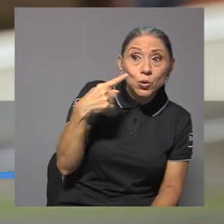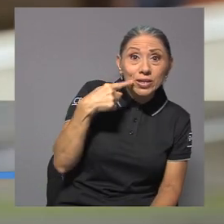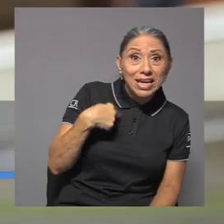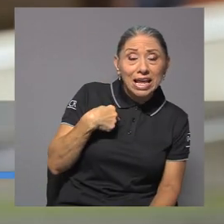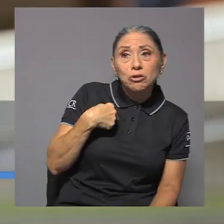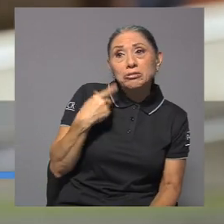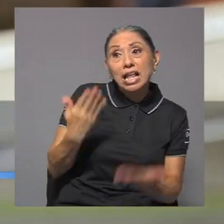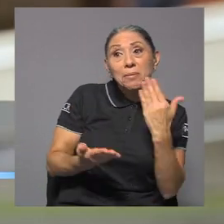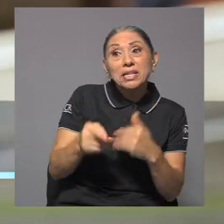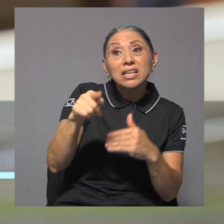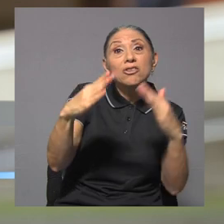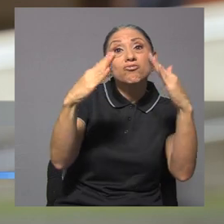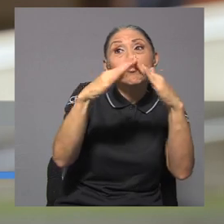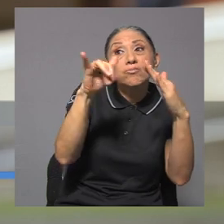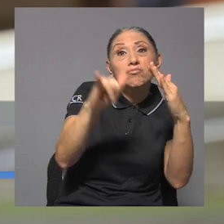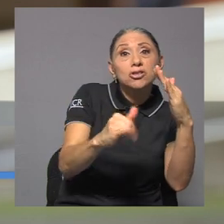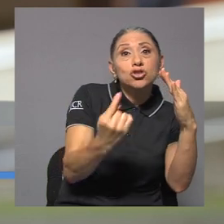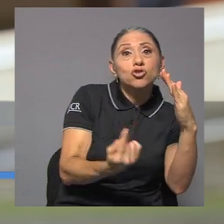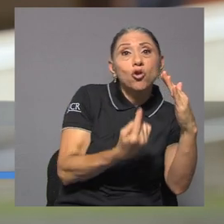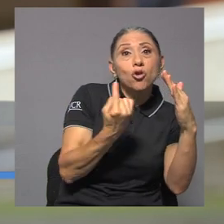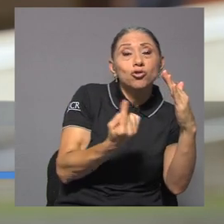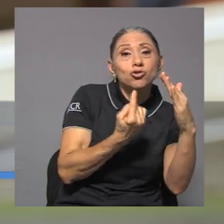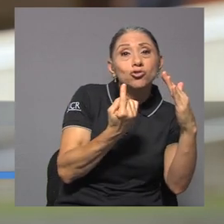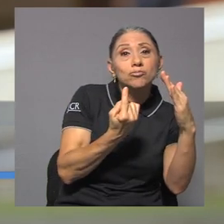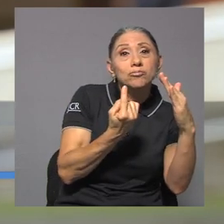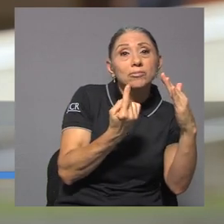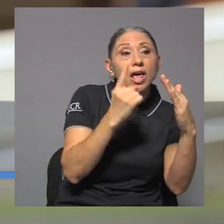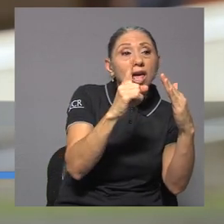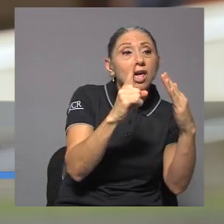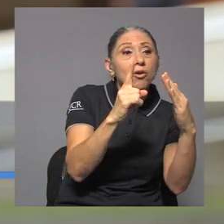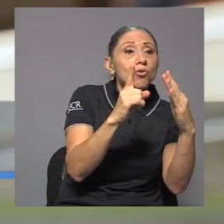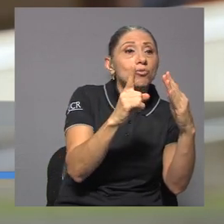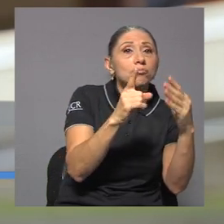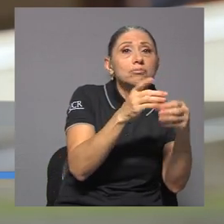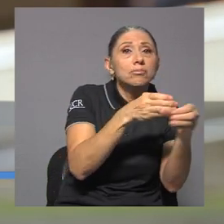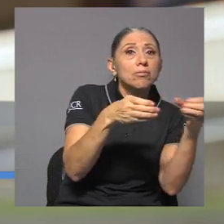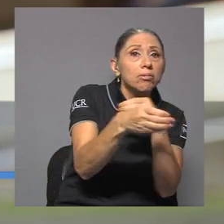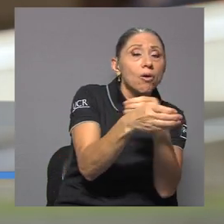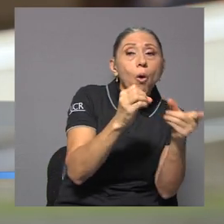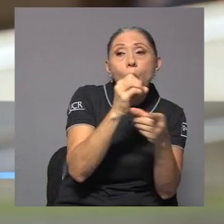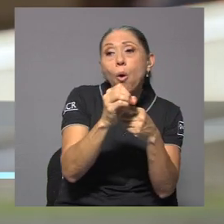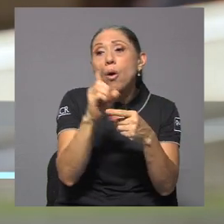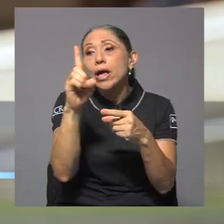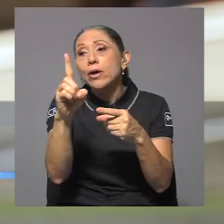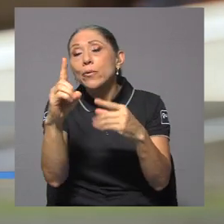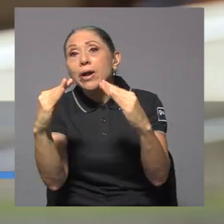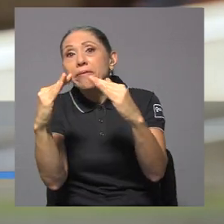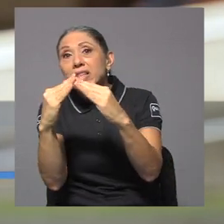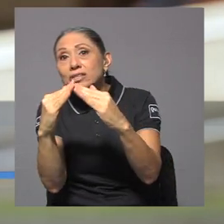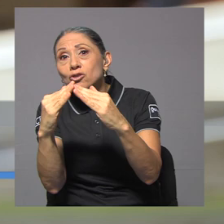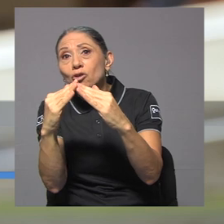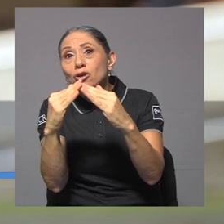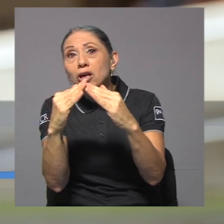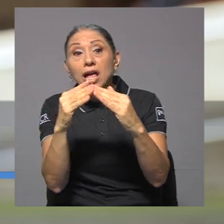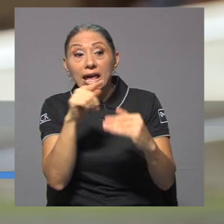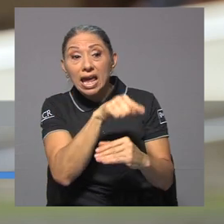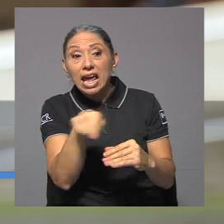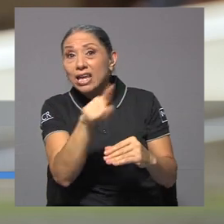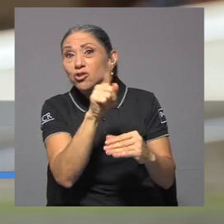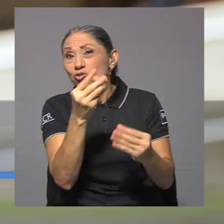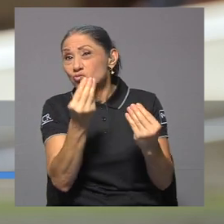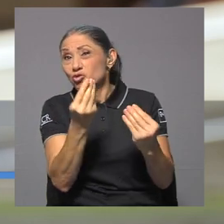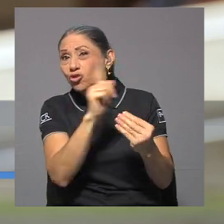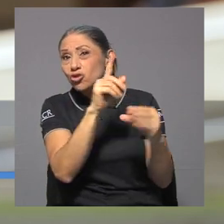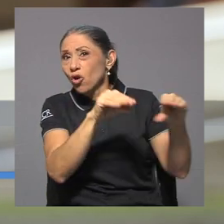que estaban solos en un apartamento o en una habitación porque muchos no se fueron para sus casas, sino que se quedaron acá, ¿verdad?, en el lugar en que